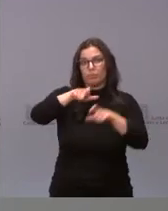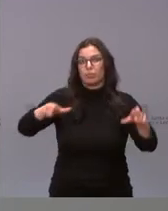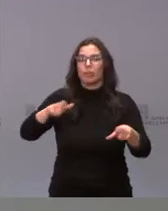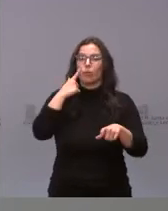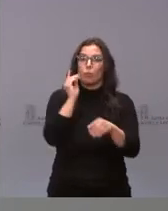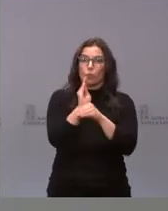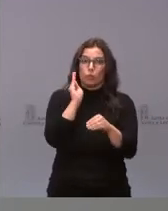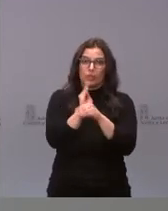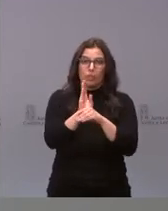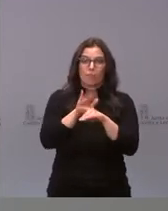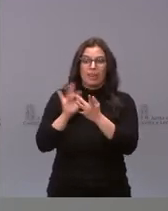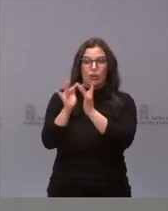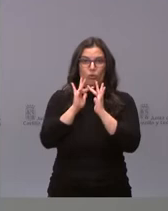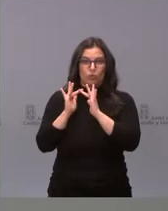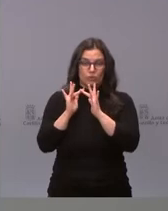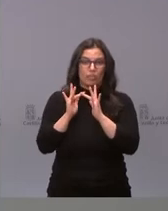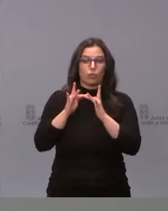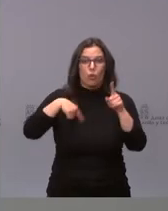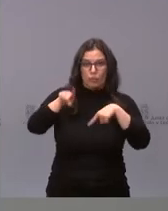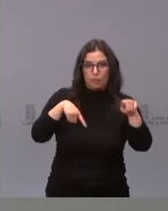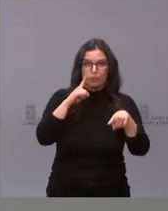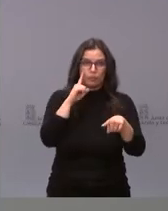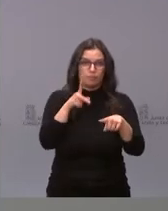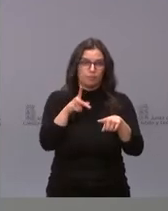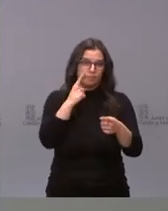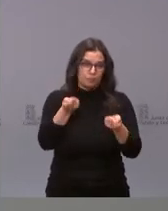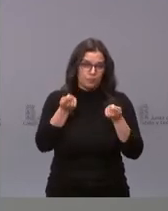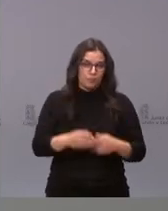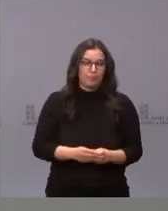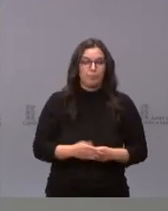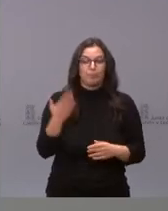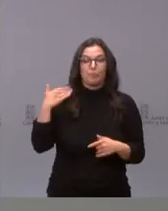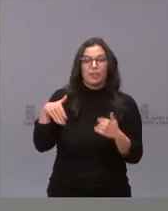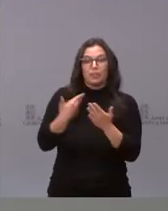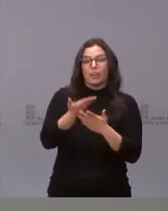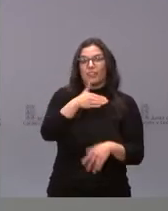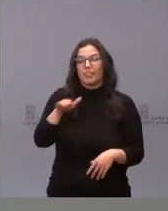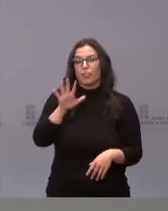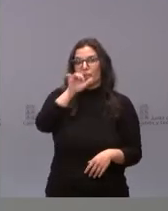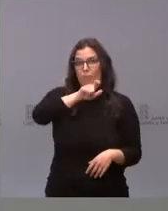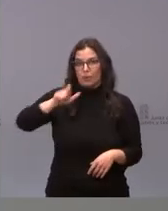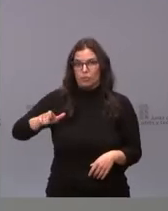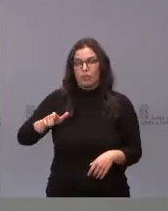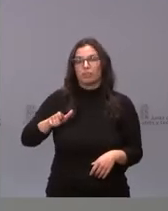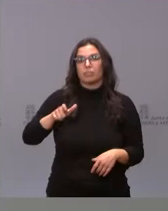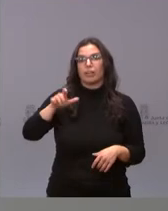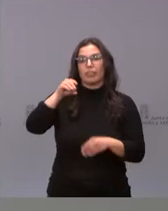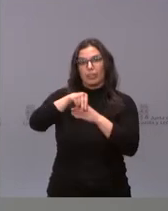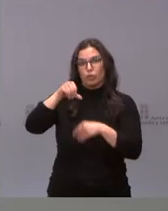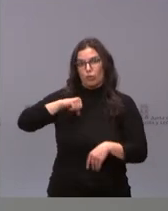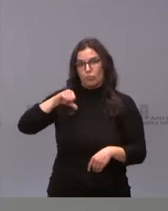cuidado en el contacto social y en la movilidad. En las últimas 24 horas han fallecido cinco personas en nuestros hospitales.